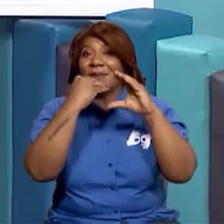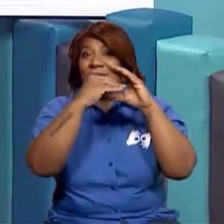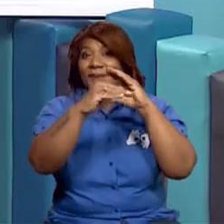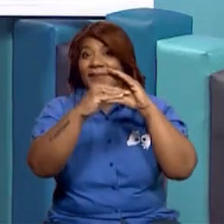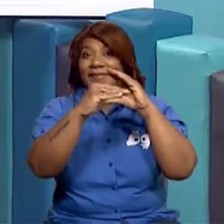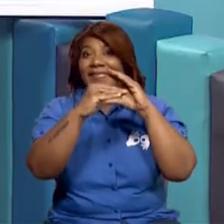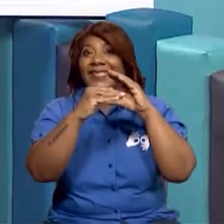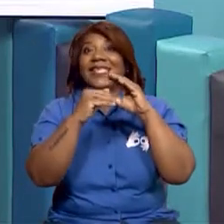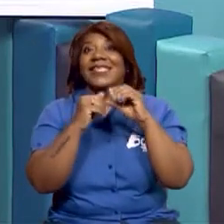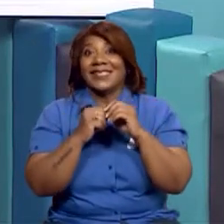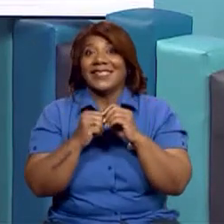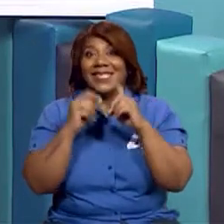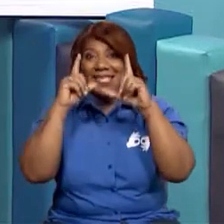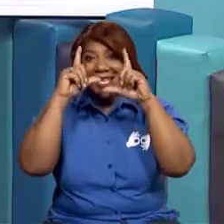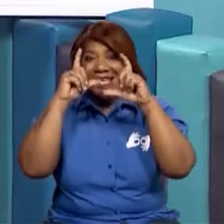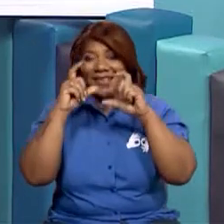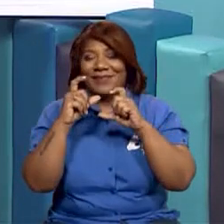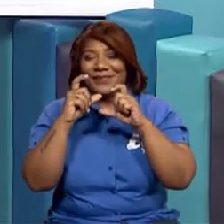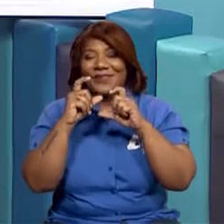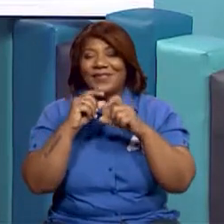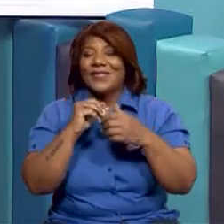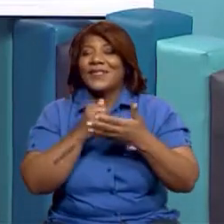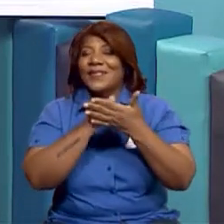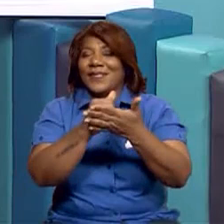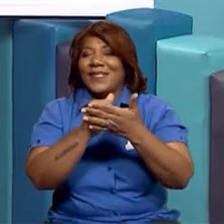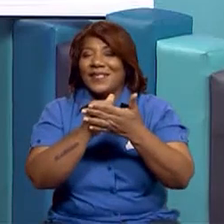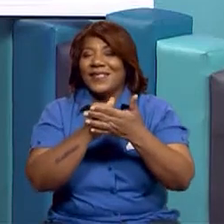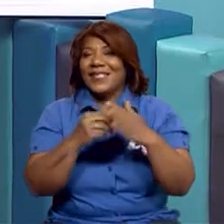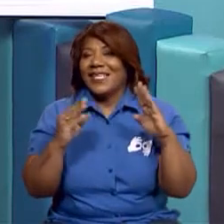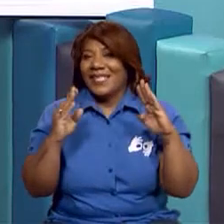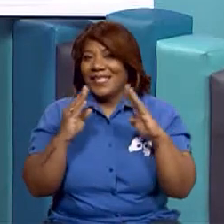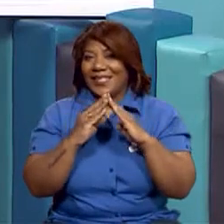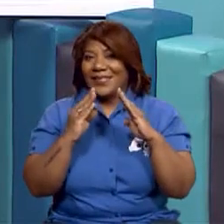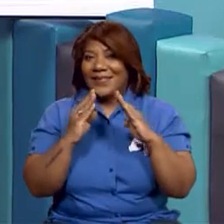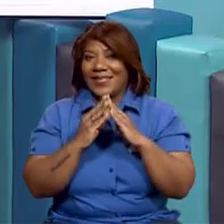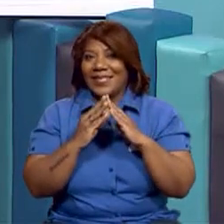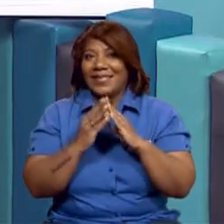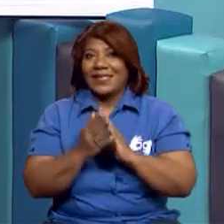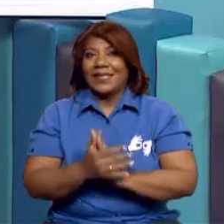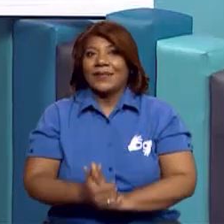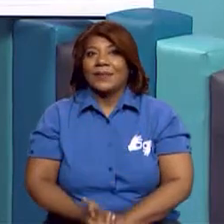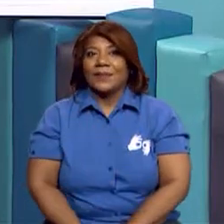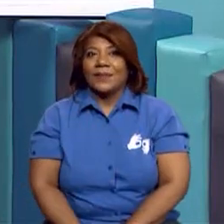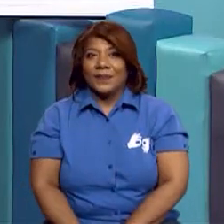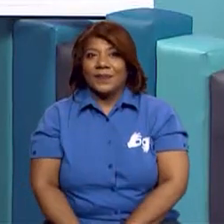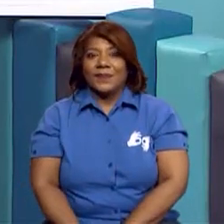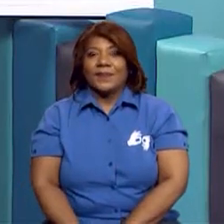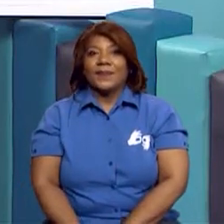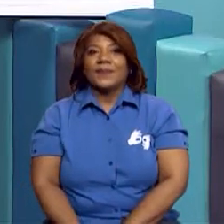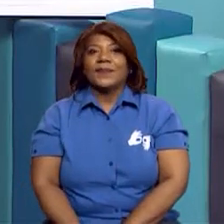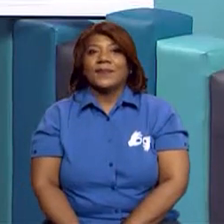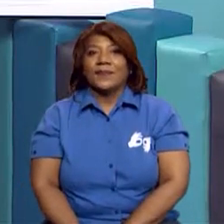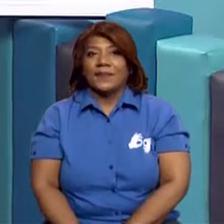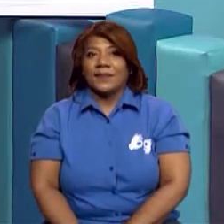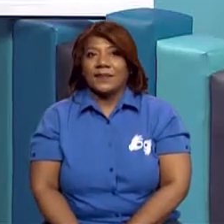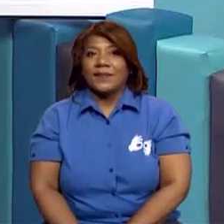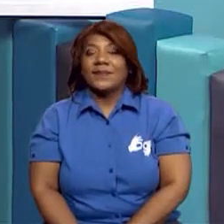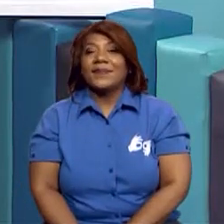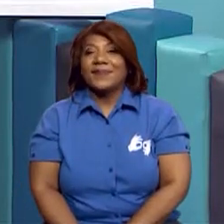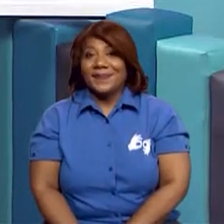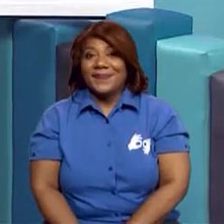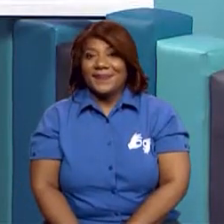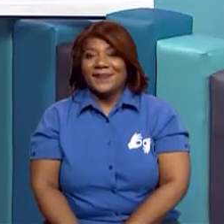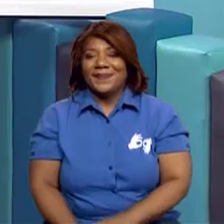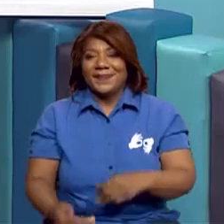puedas realizar en casa con toda la calma. Ok. Antes de todo esto, vamos a que le